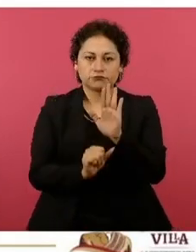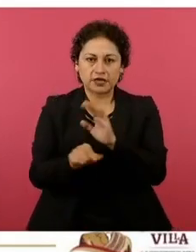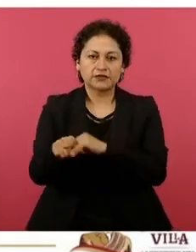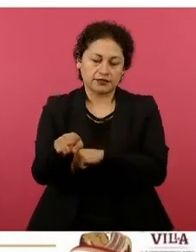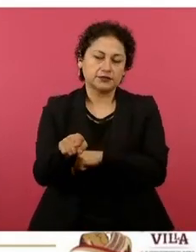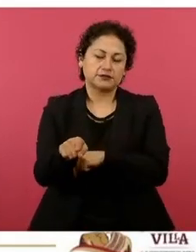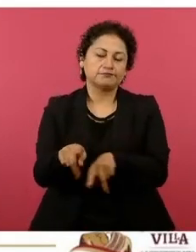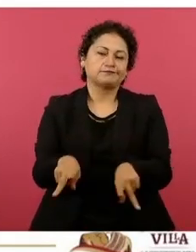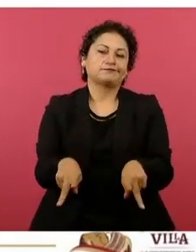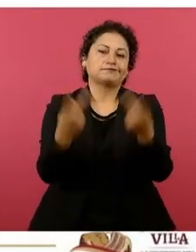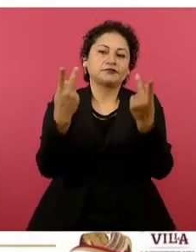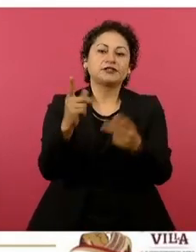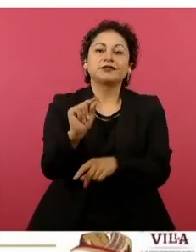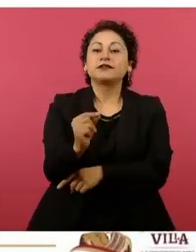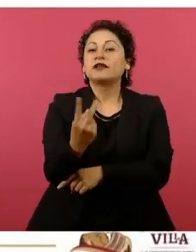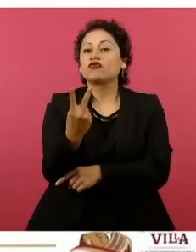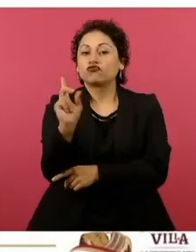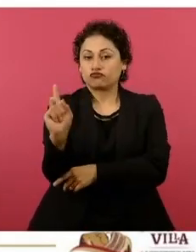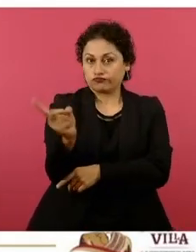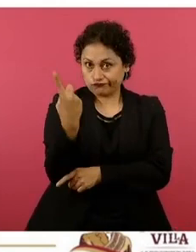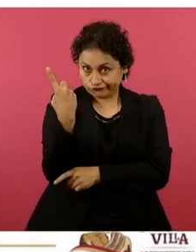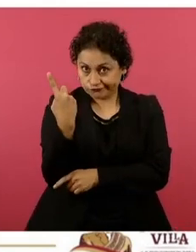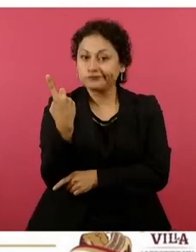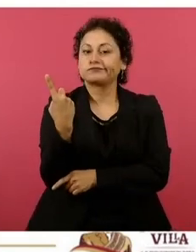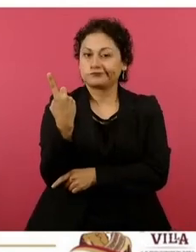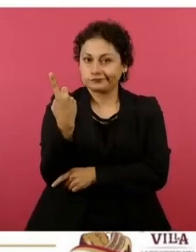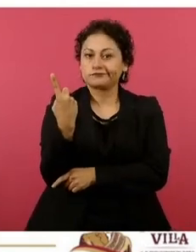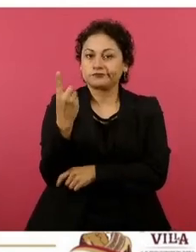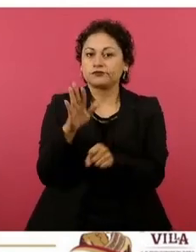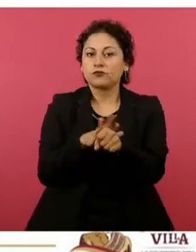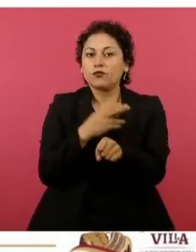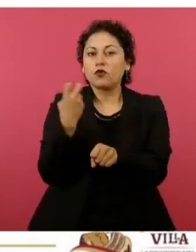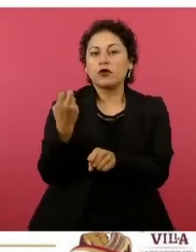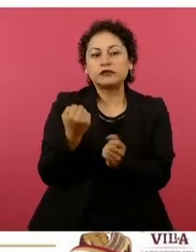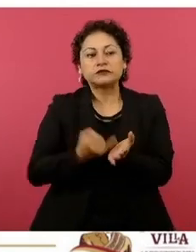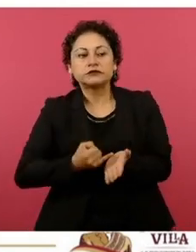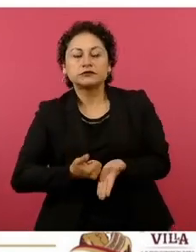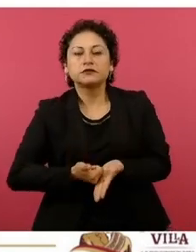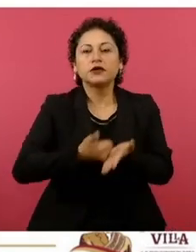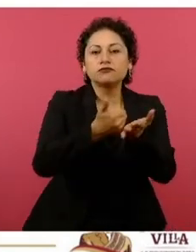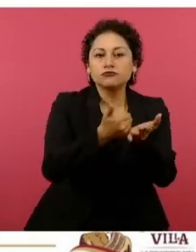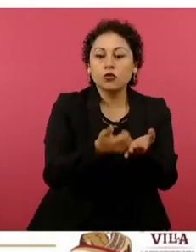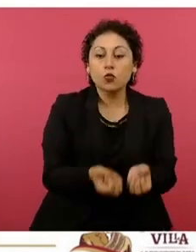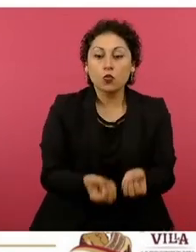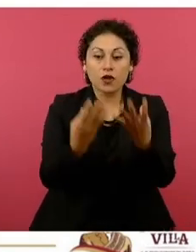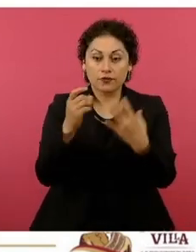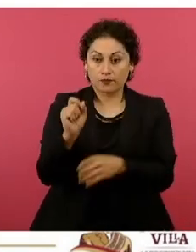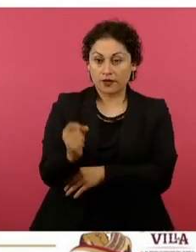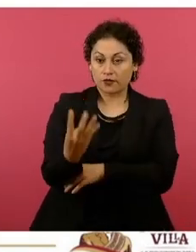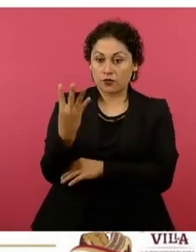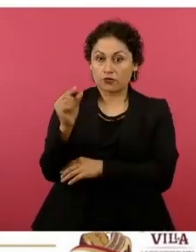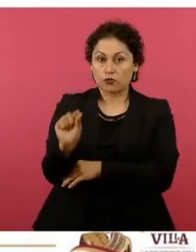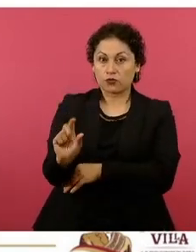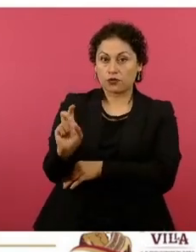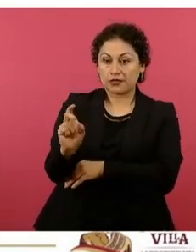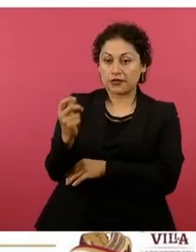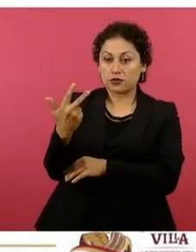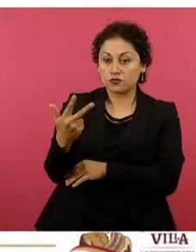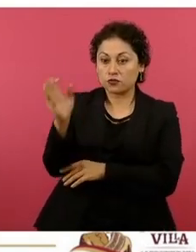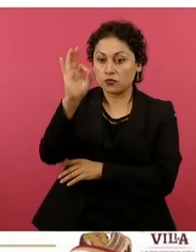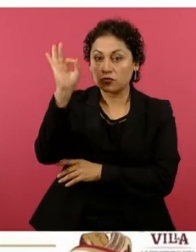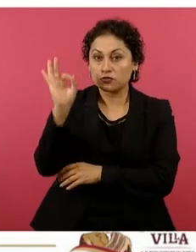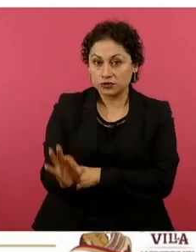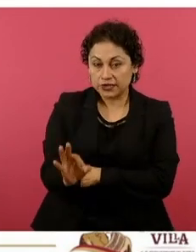72 dólares con 12 centavos. Por eso el incentivo fiscal es del 24.8 por ciento en la